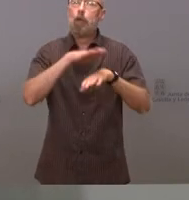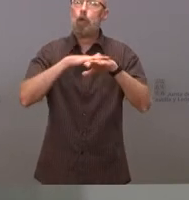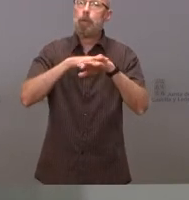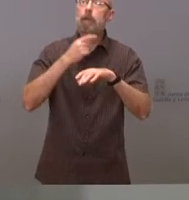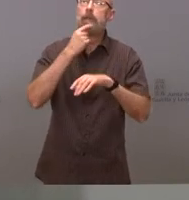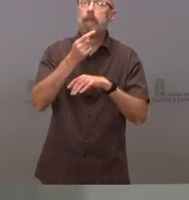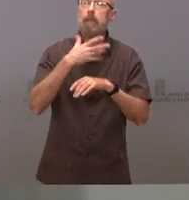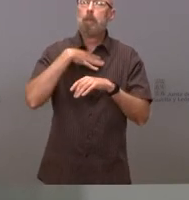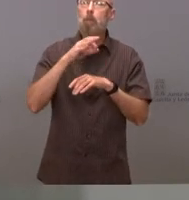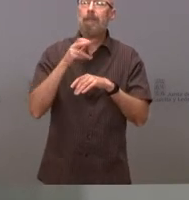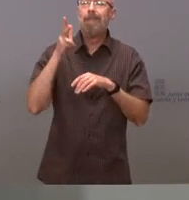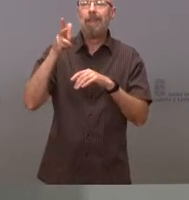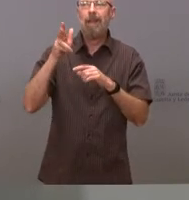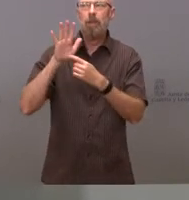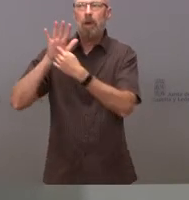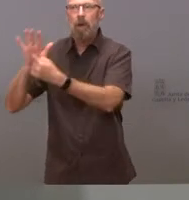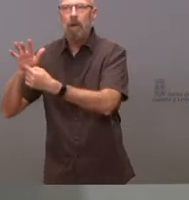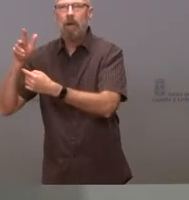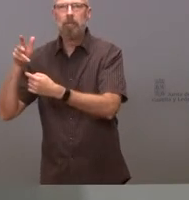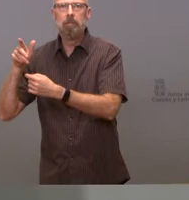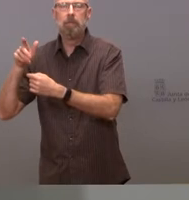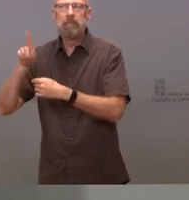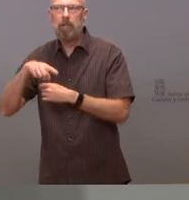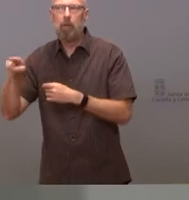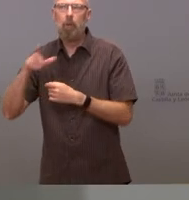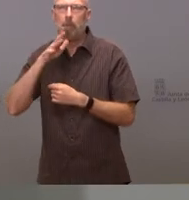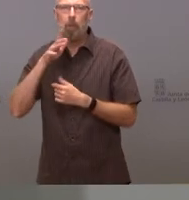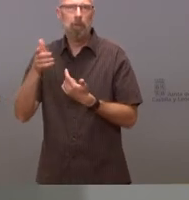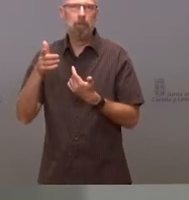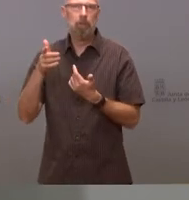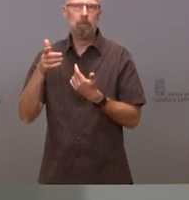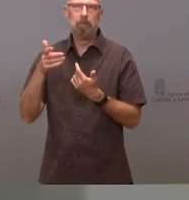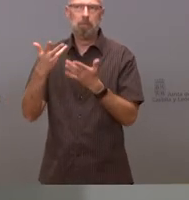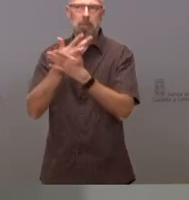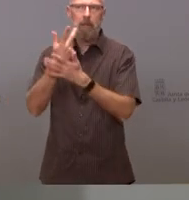ejercer el derecho de veto y qué razones son para ejercer el derecho de veto